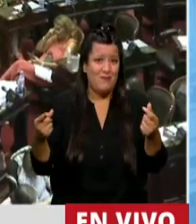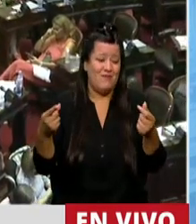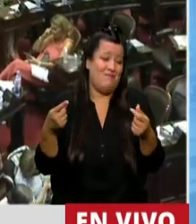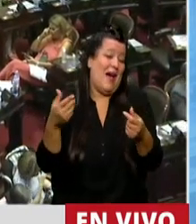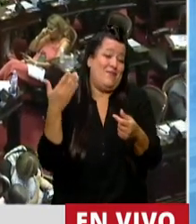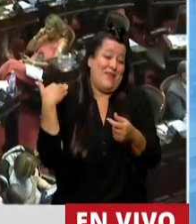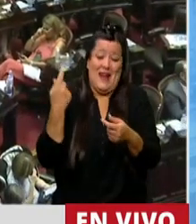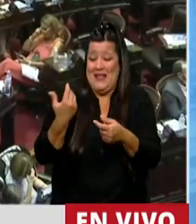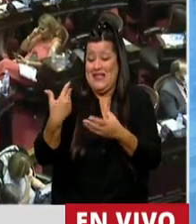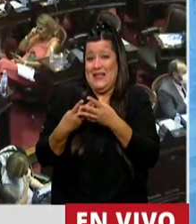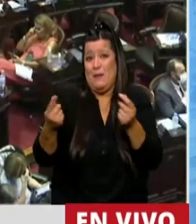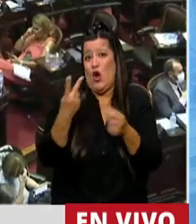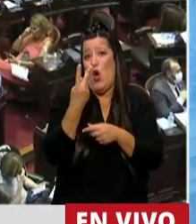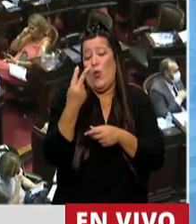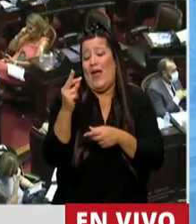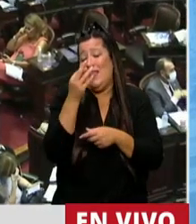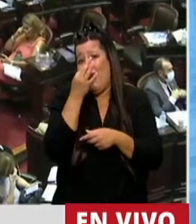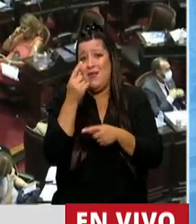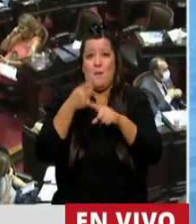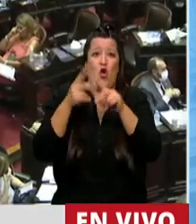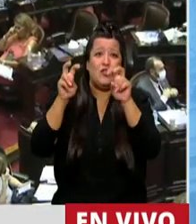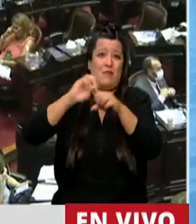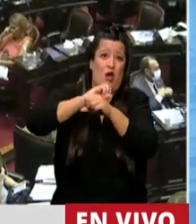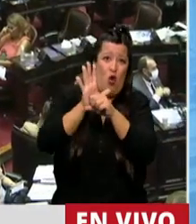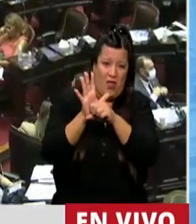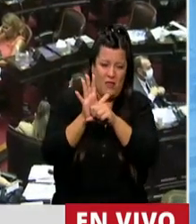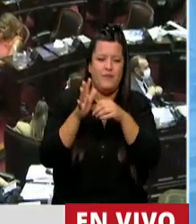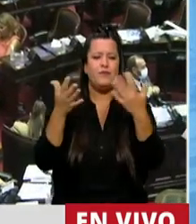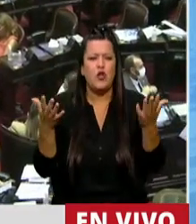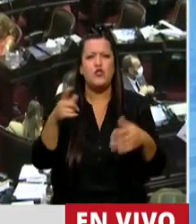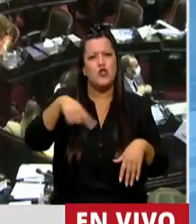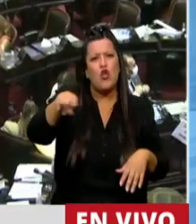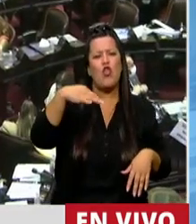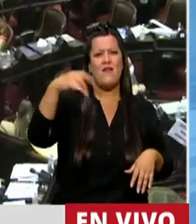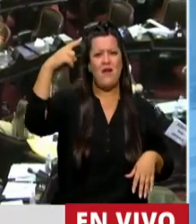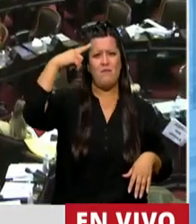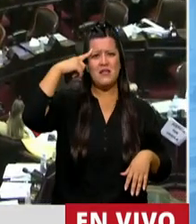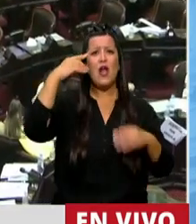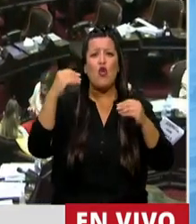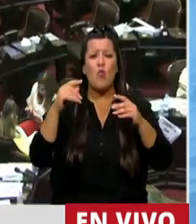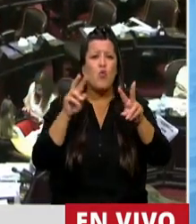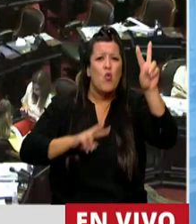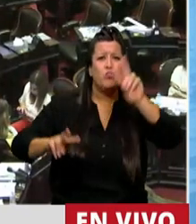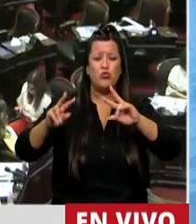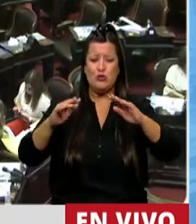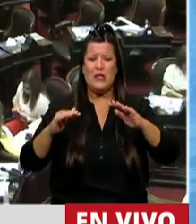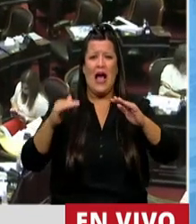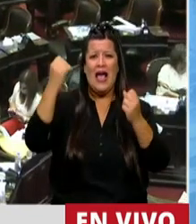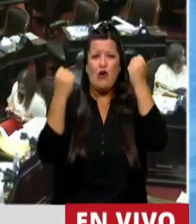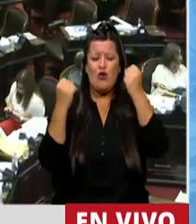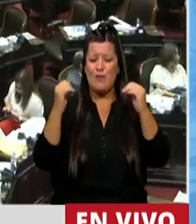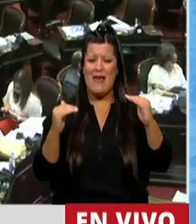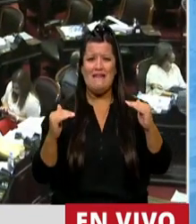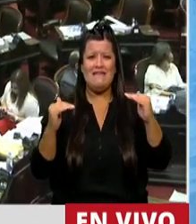con la pandemia. Así que tenemos que pensar cómo estabilizar la economía nacional